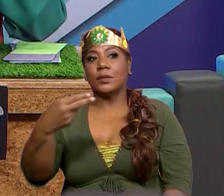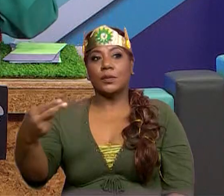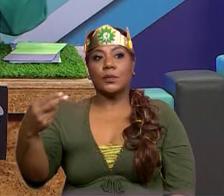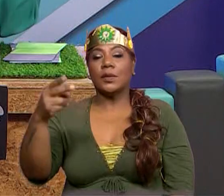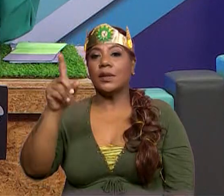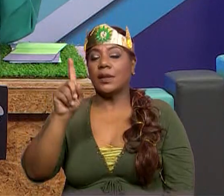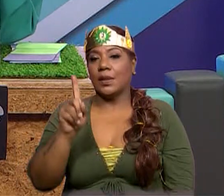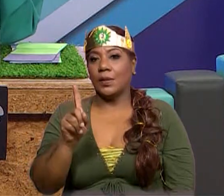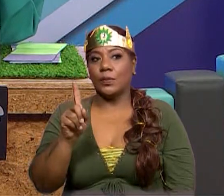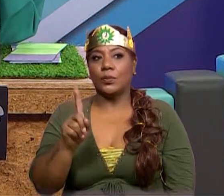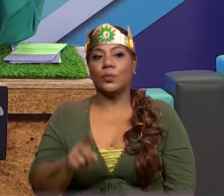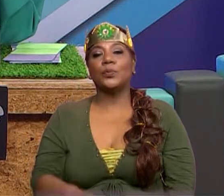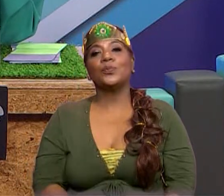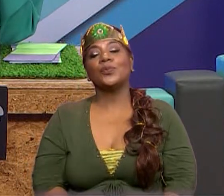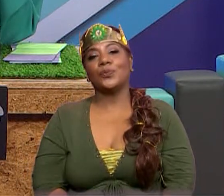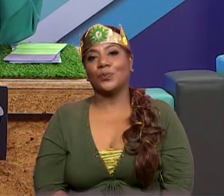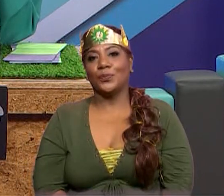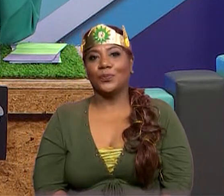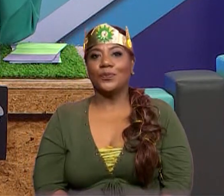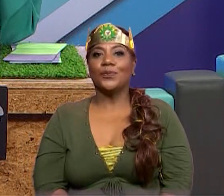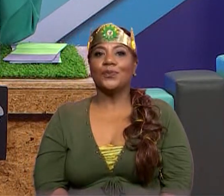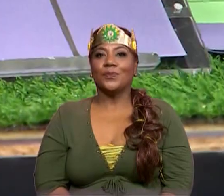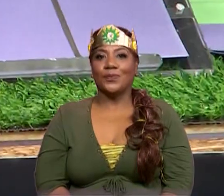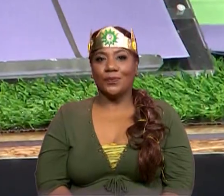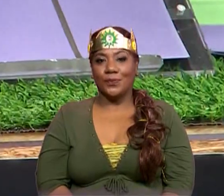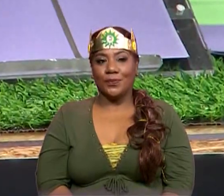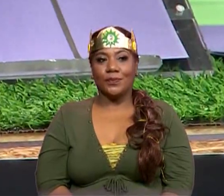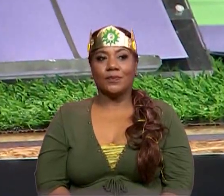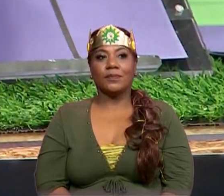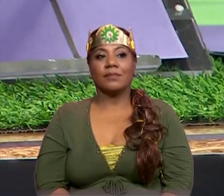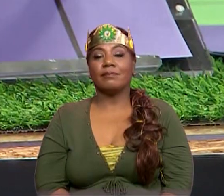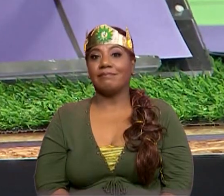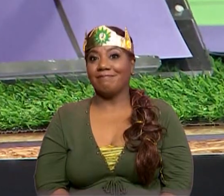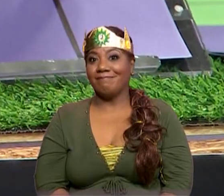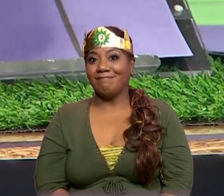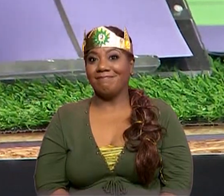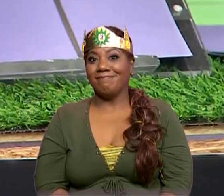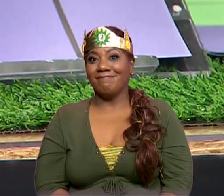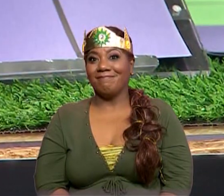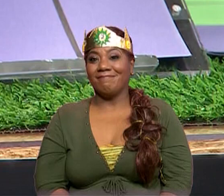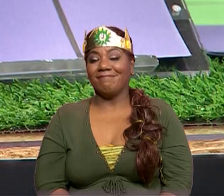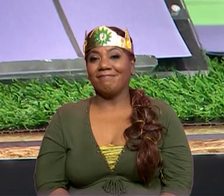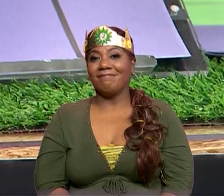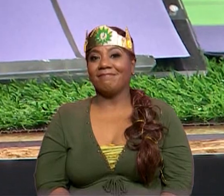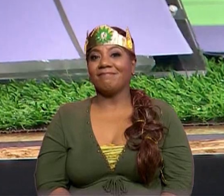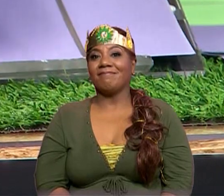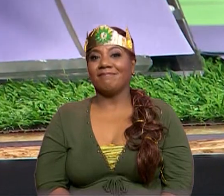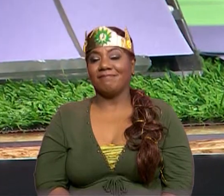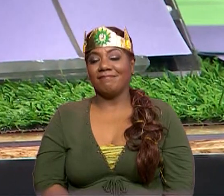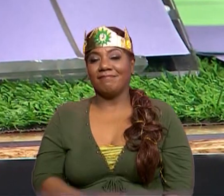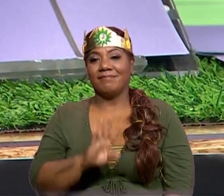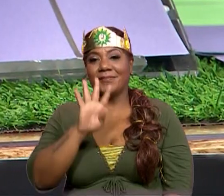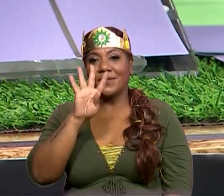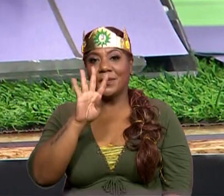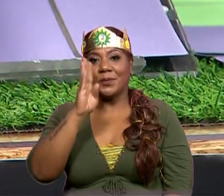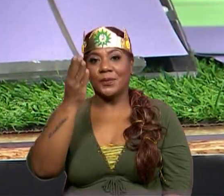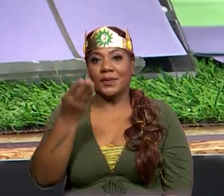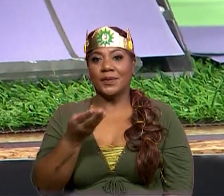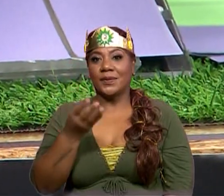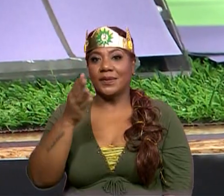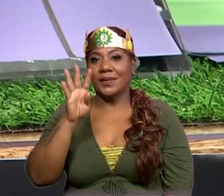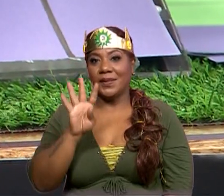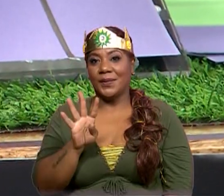gráficamente, vamos a ver que se toma toda la unidad. Cuatro de las cuatro partes que había.